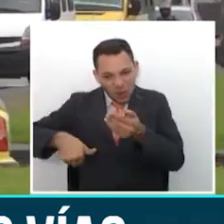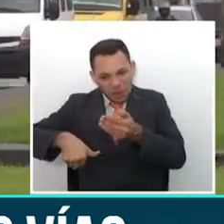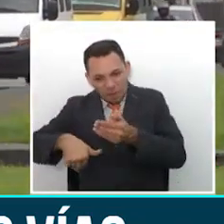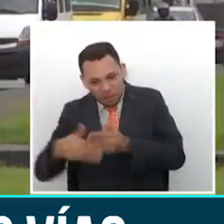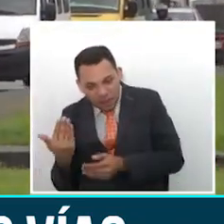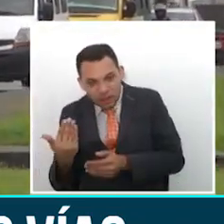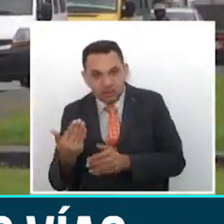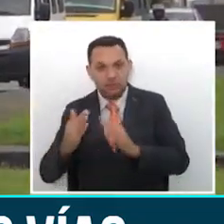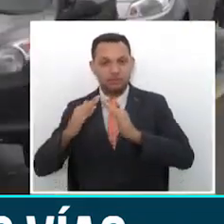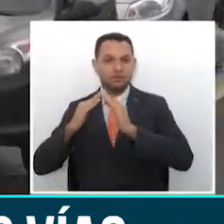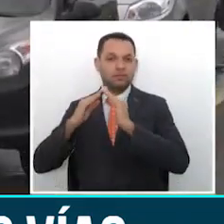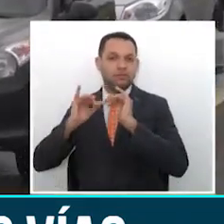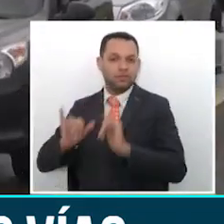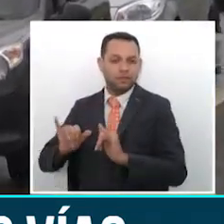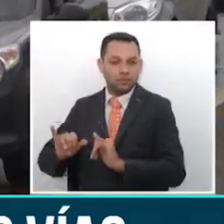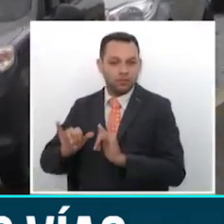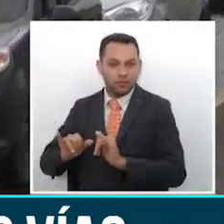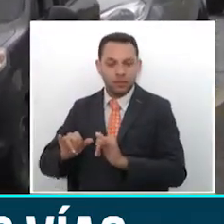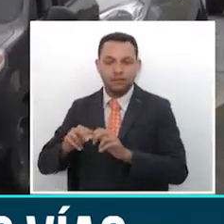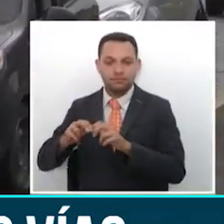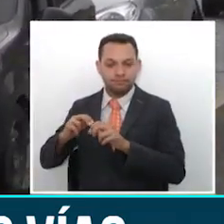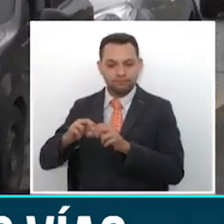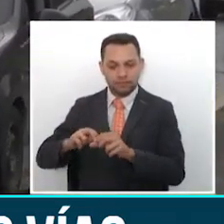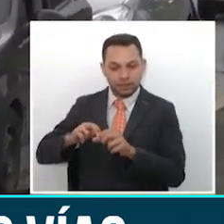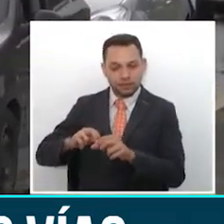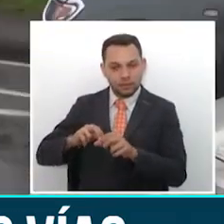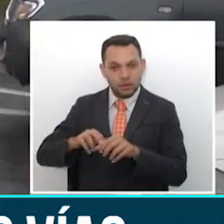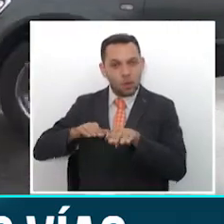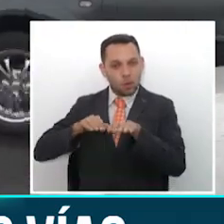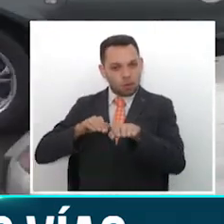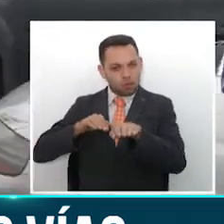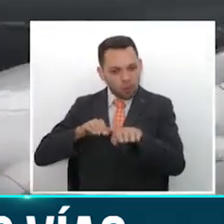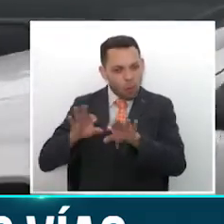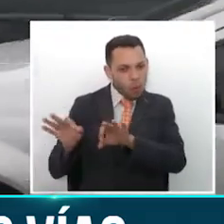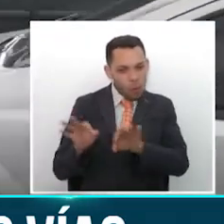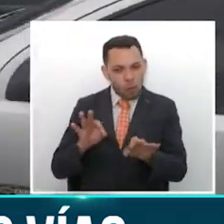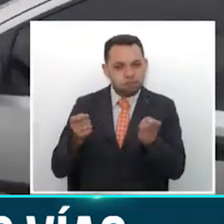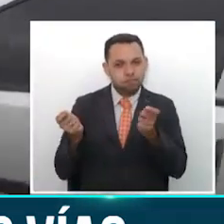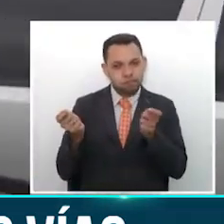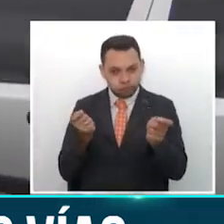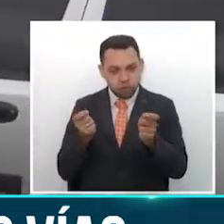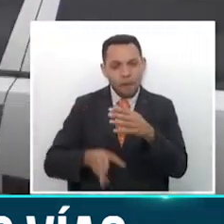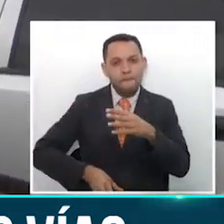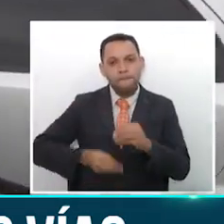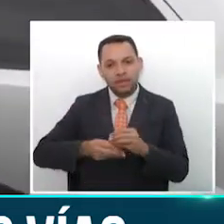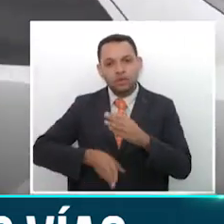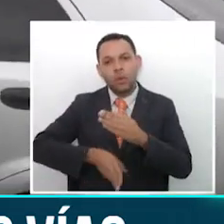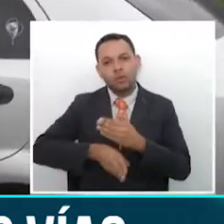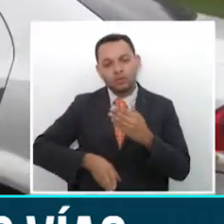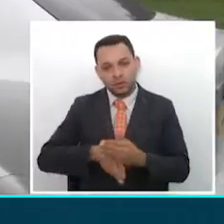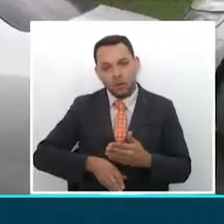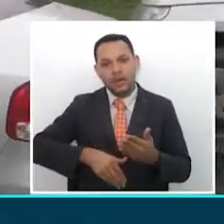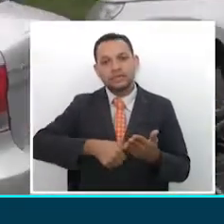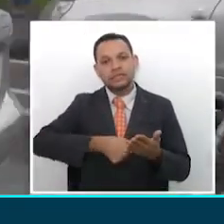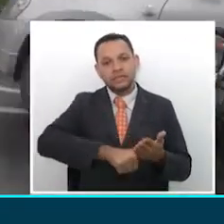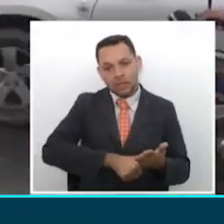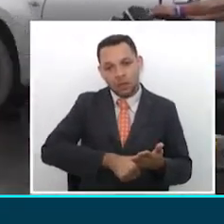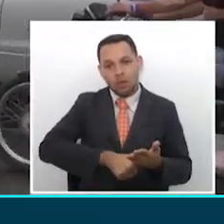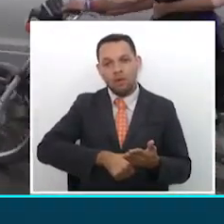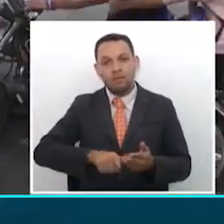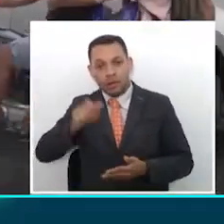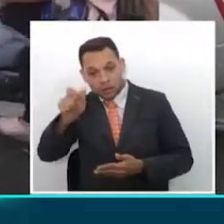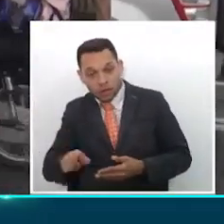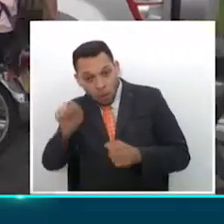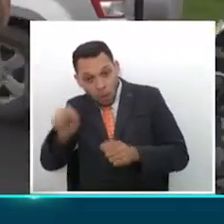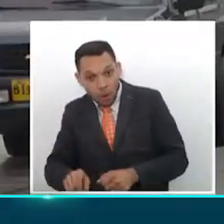queda para restringir la movilidad y disminuir el contagio por coronavirus, pero además continúa la medida de pico y cédula, por lo que las autoridades